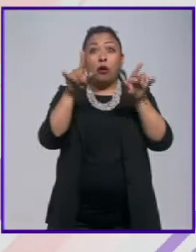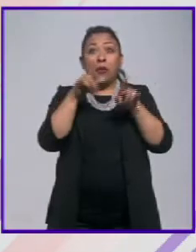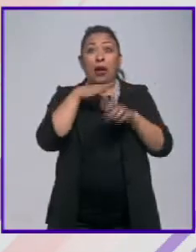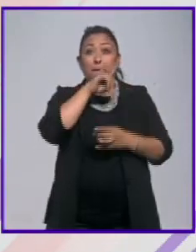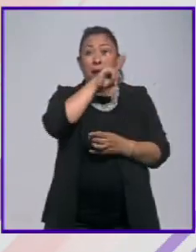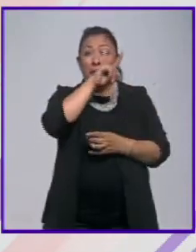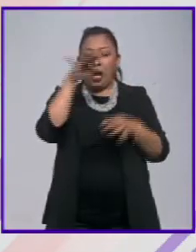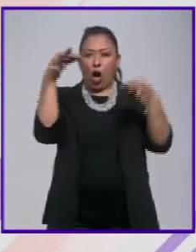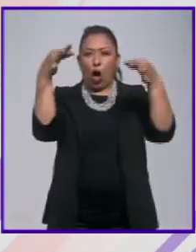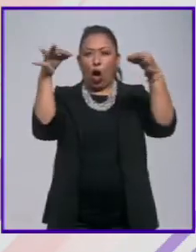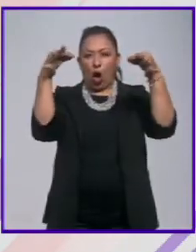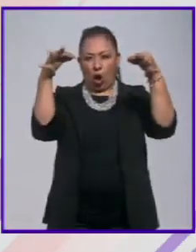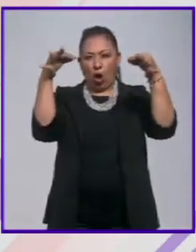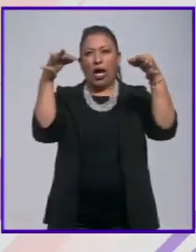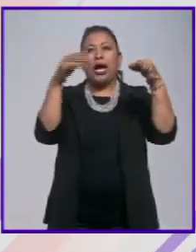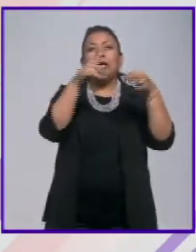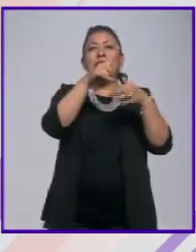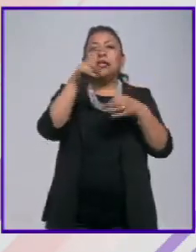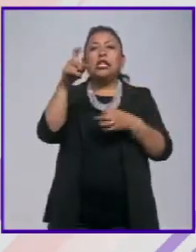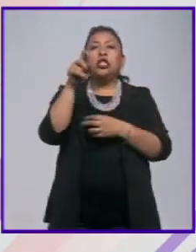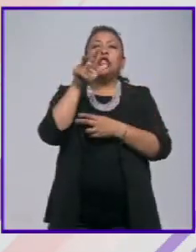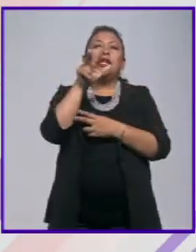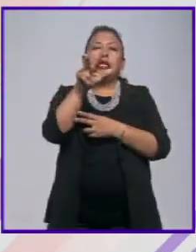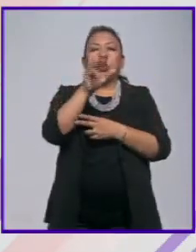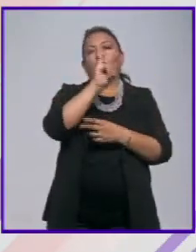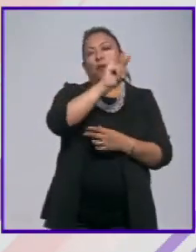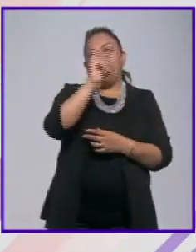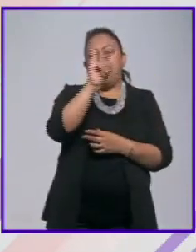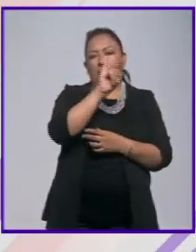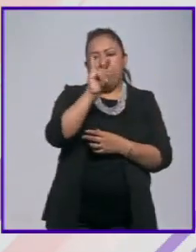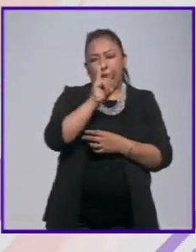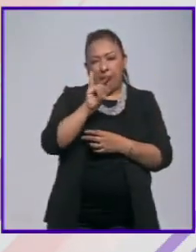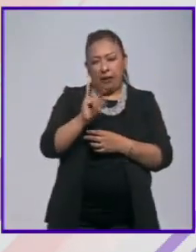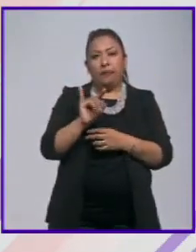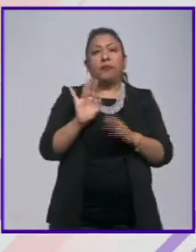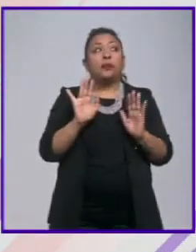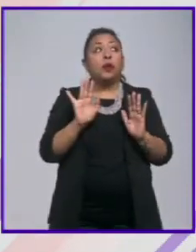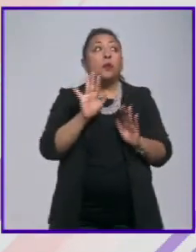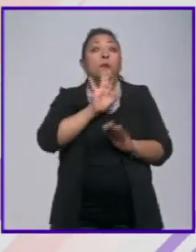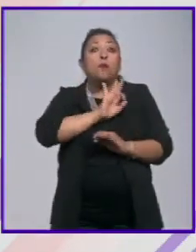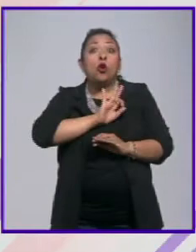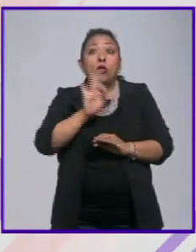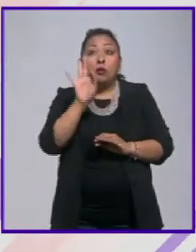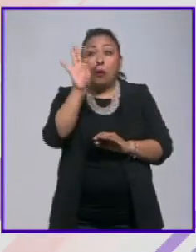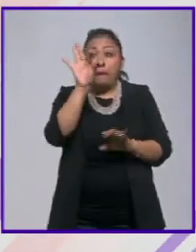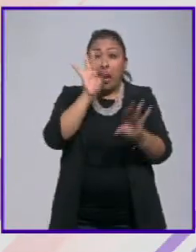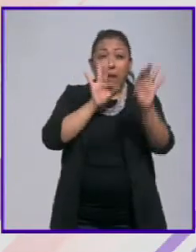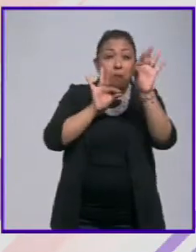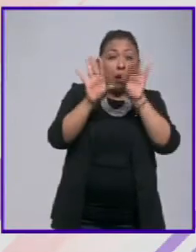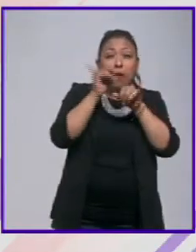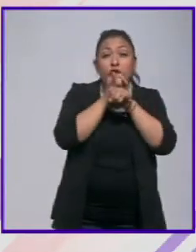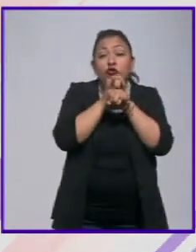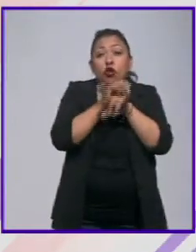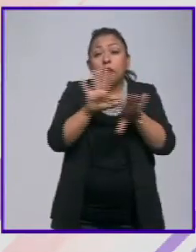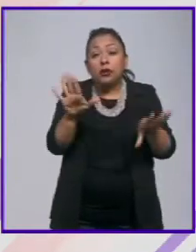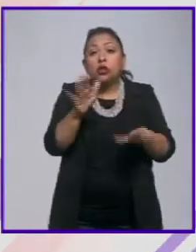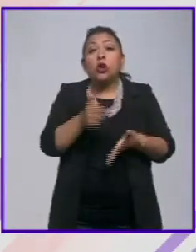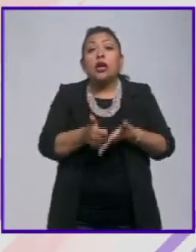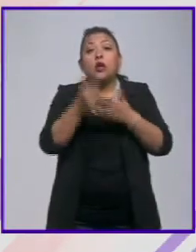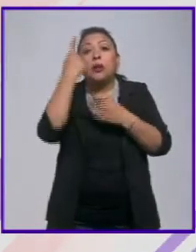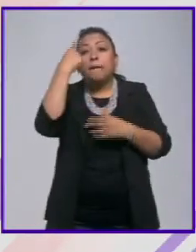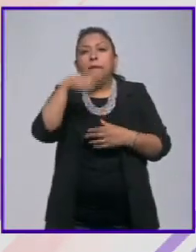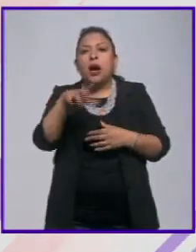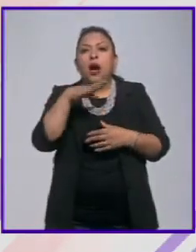que cabe en una hoja tamaño carta de 118 elementos 118 cosas podamos generar la información que nos permita